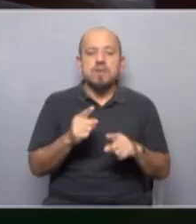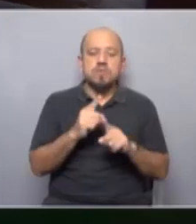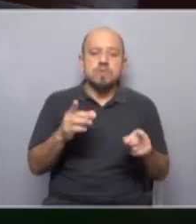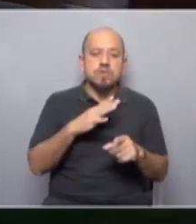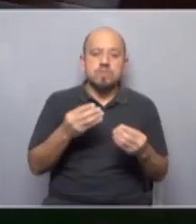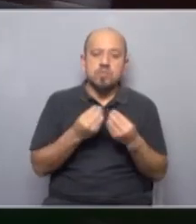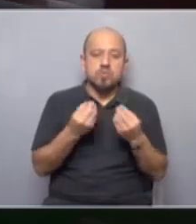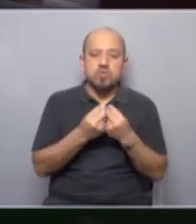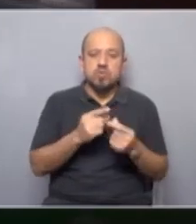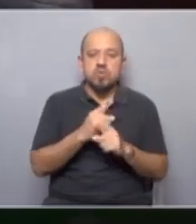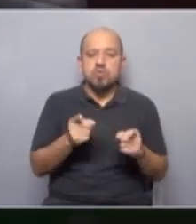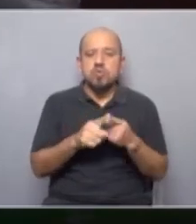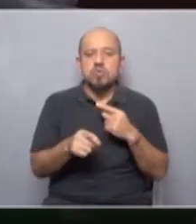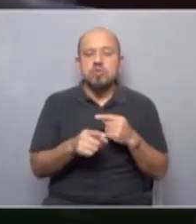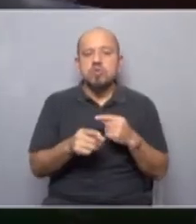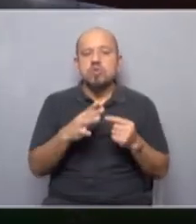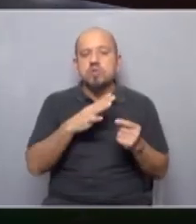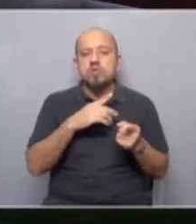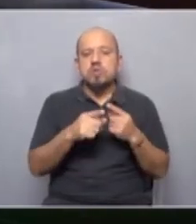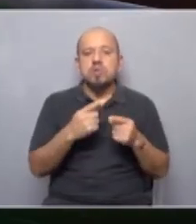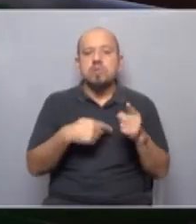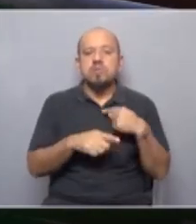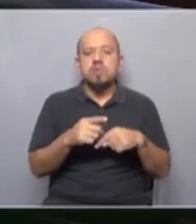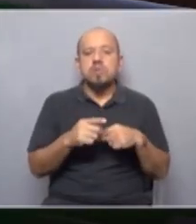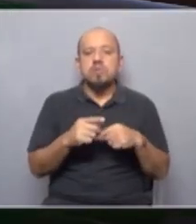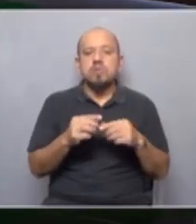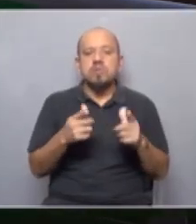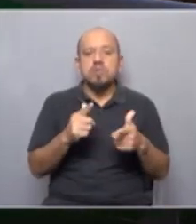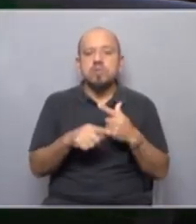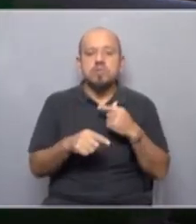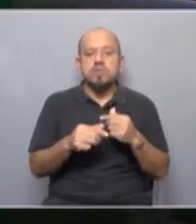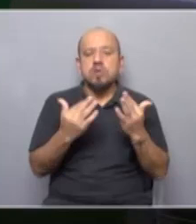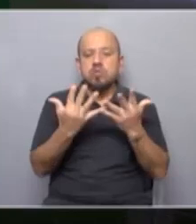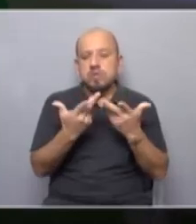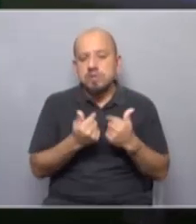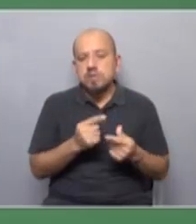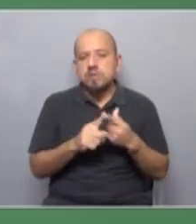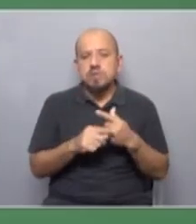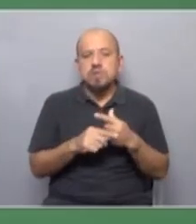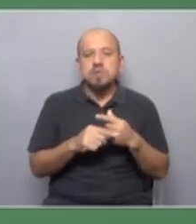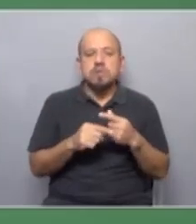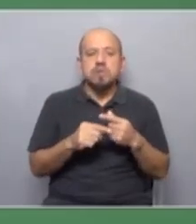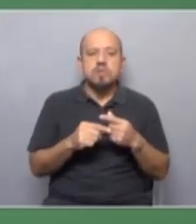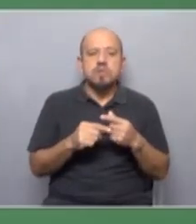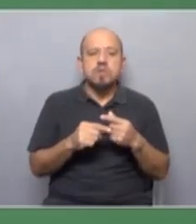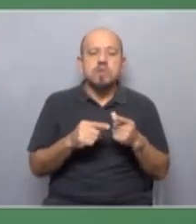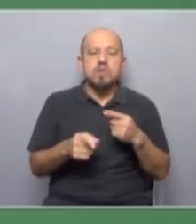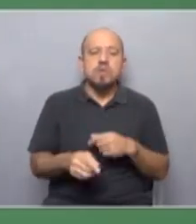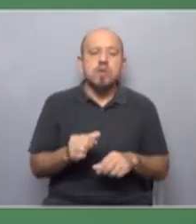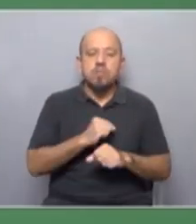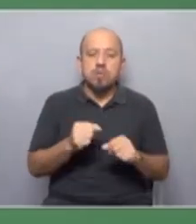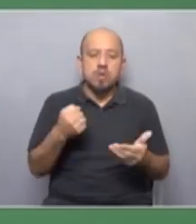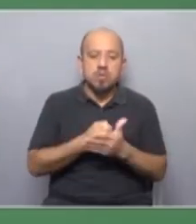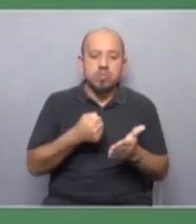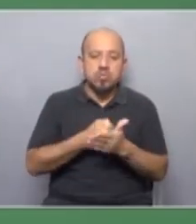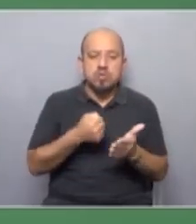populares en la pandemia se intensificaron pero no tienen esa representación esa organización y ese espacio donde puedan luchar